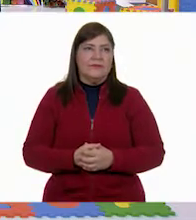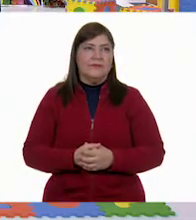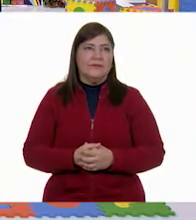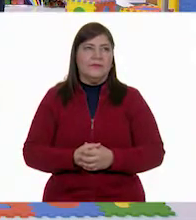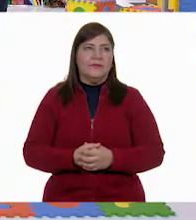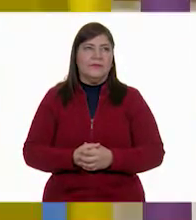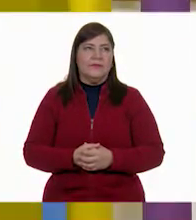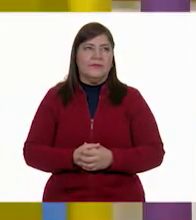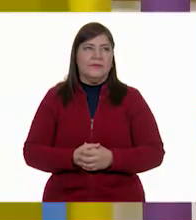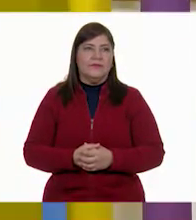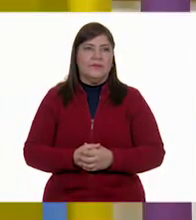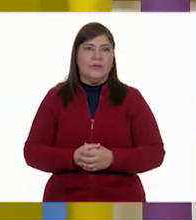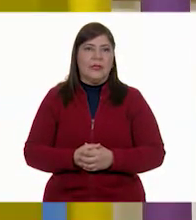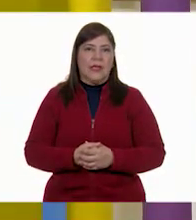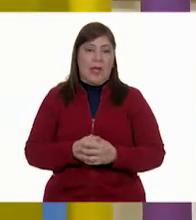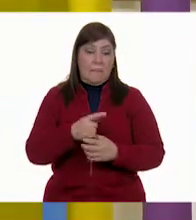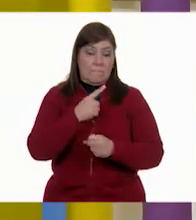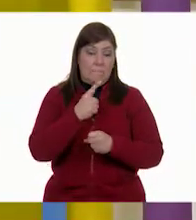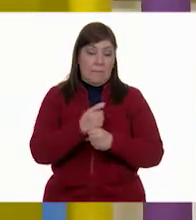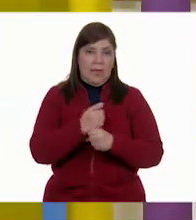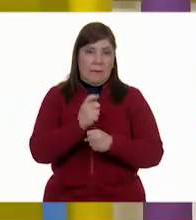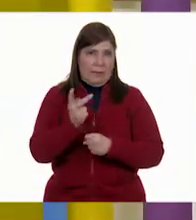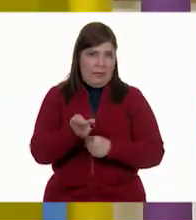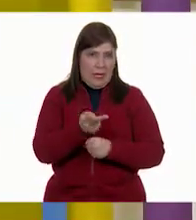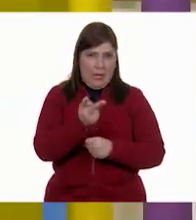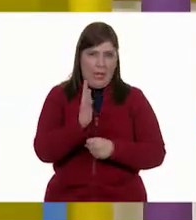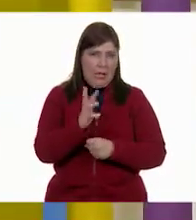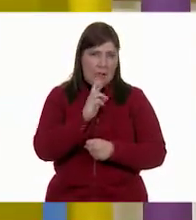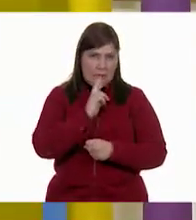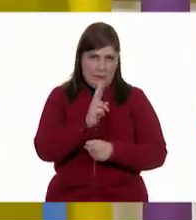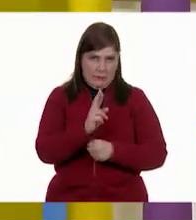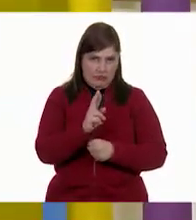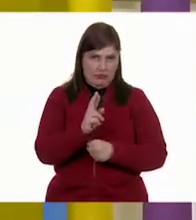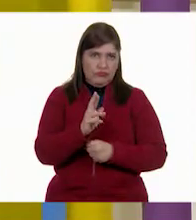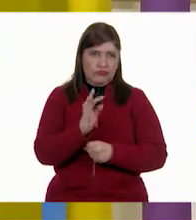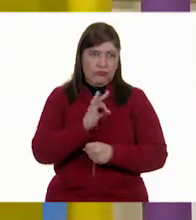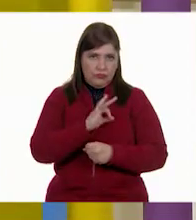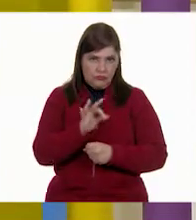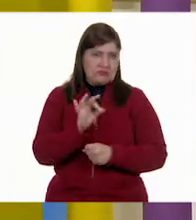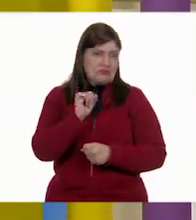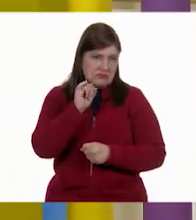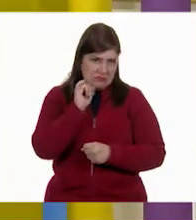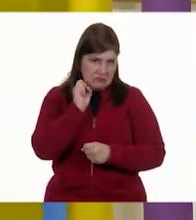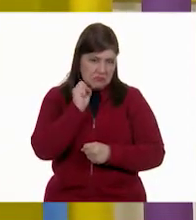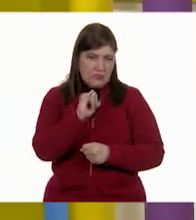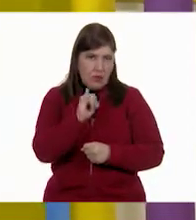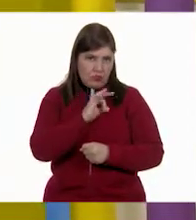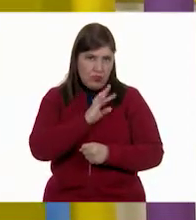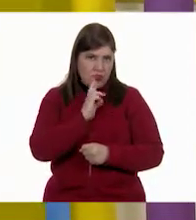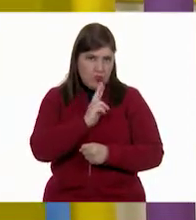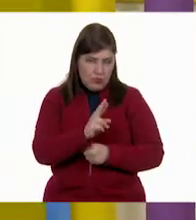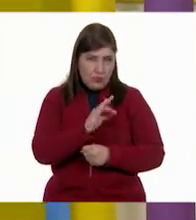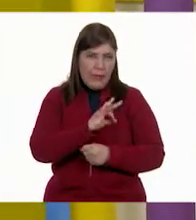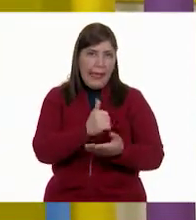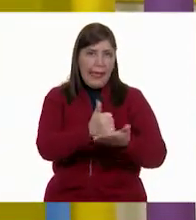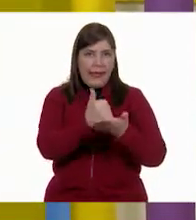Ya tenemos nuestra primer pregunta contestada y vemos que sí se puede responder con ayuda de nuestra gráfica